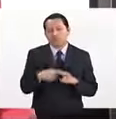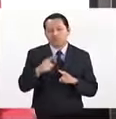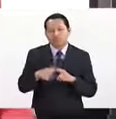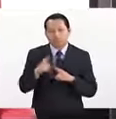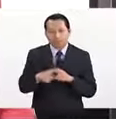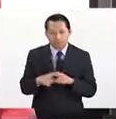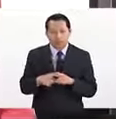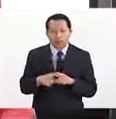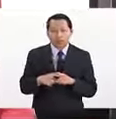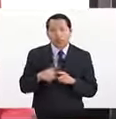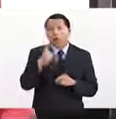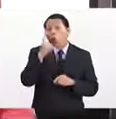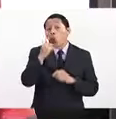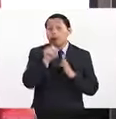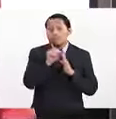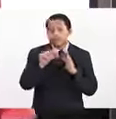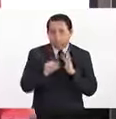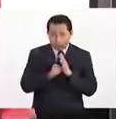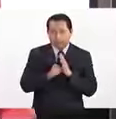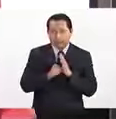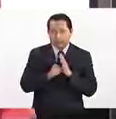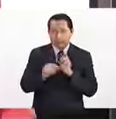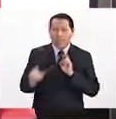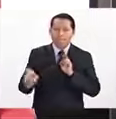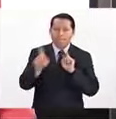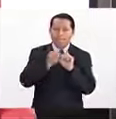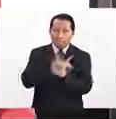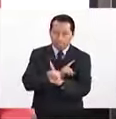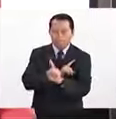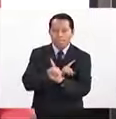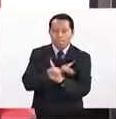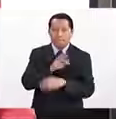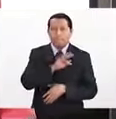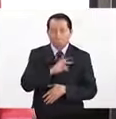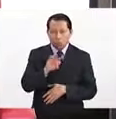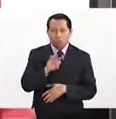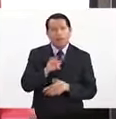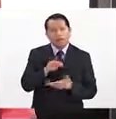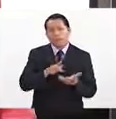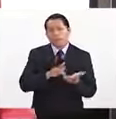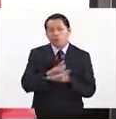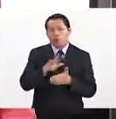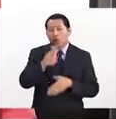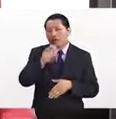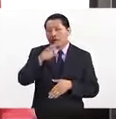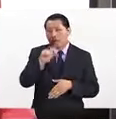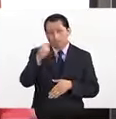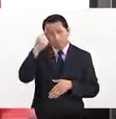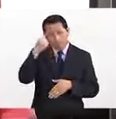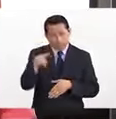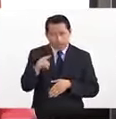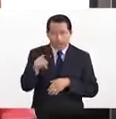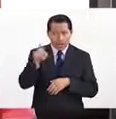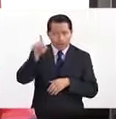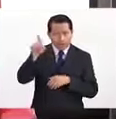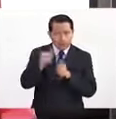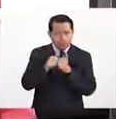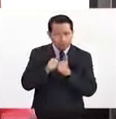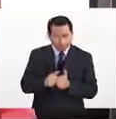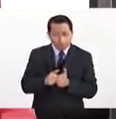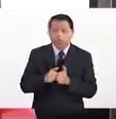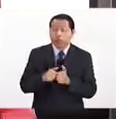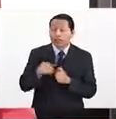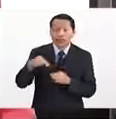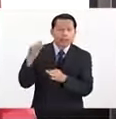Se van por un semestre en este intercambio con apoyo con una beca para su estabilidad, su estancia y